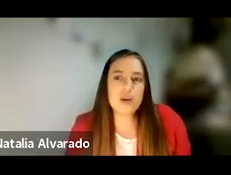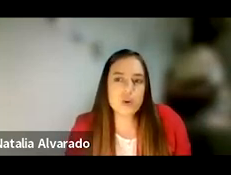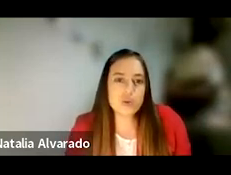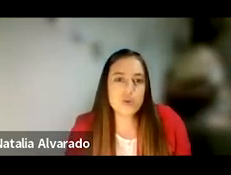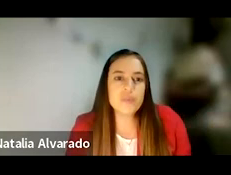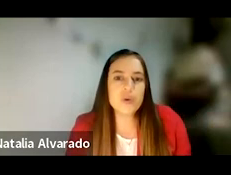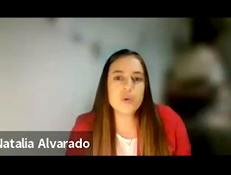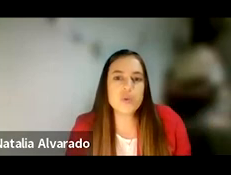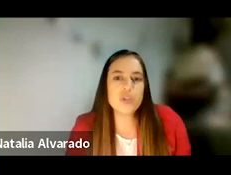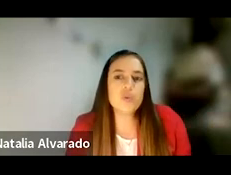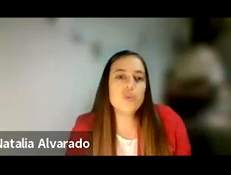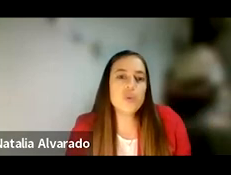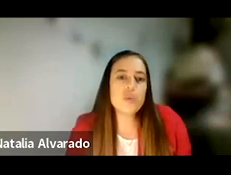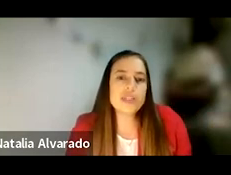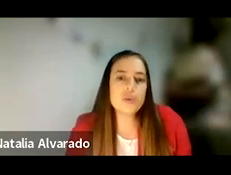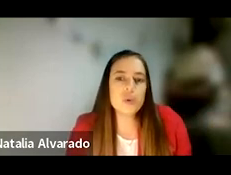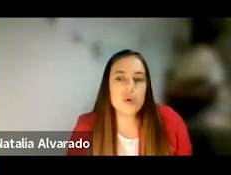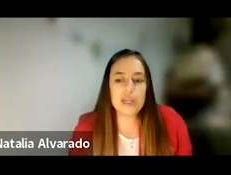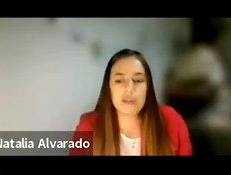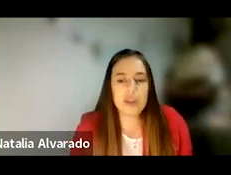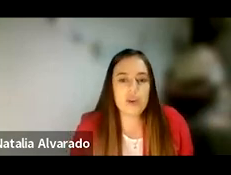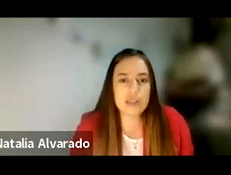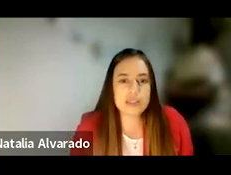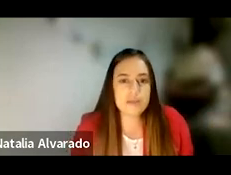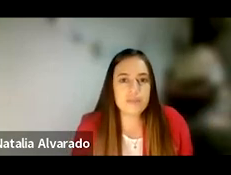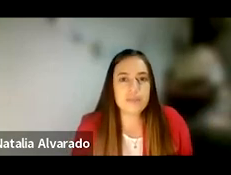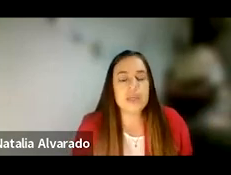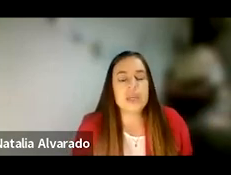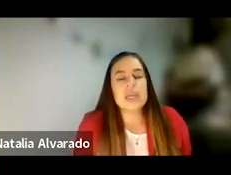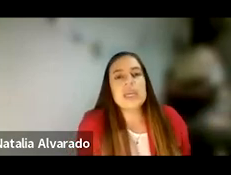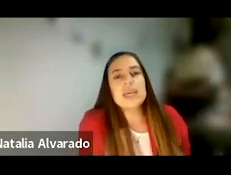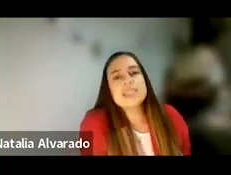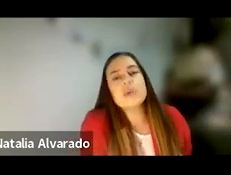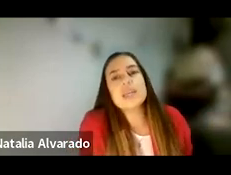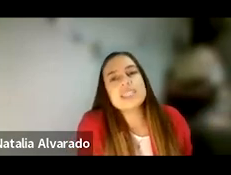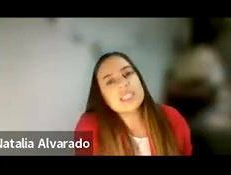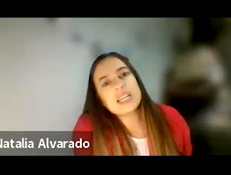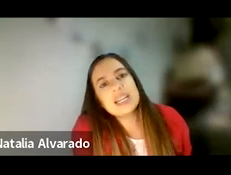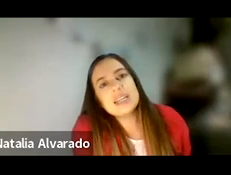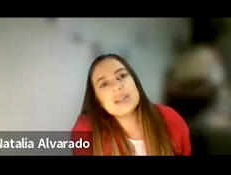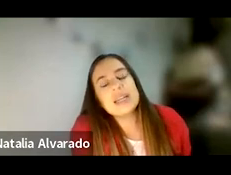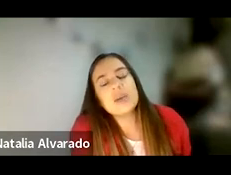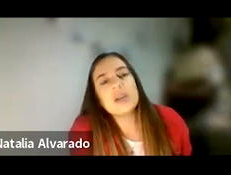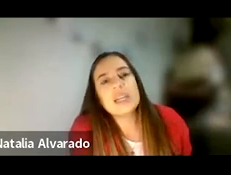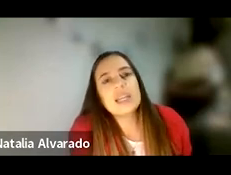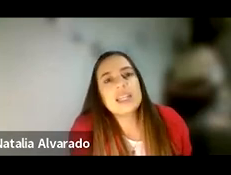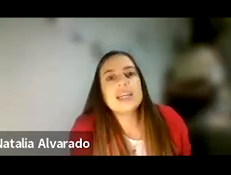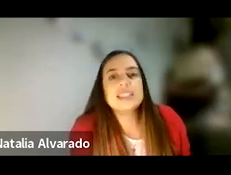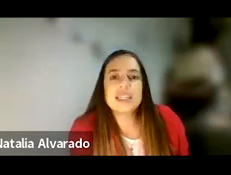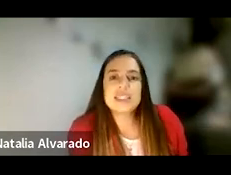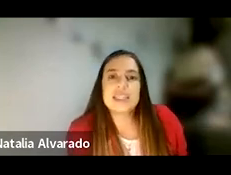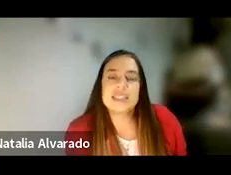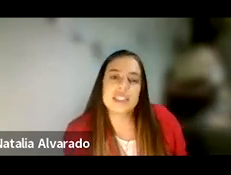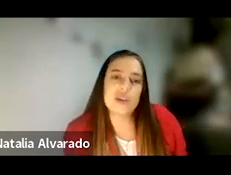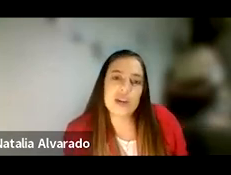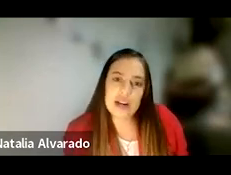Miedo, Sin Acoso, construyendo un mundo más seguro y libre de violencia. Y esta charla, al igual que la del día